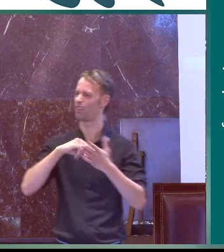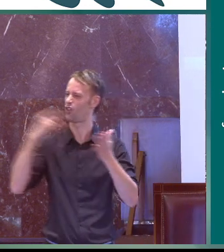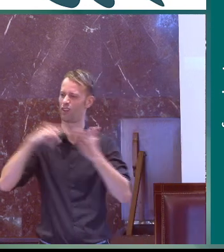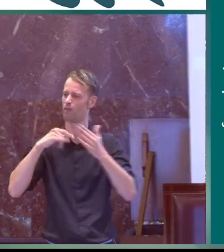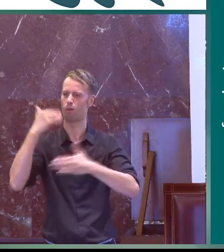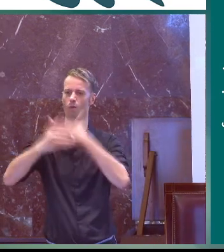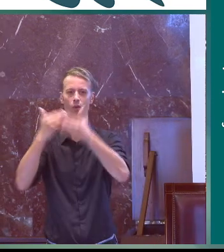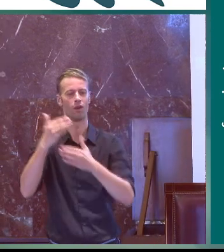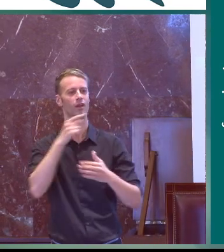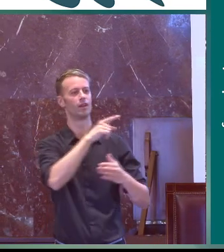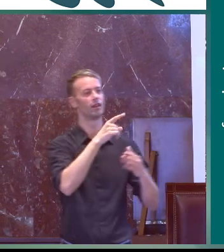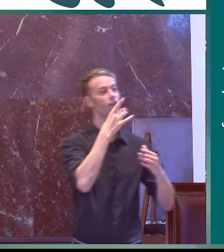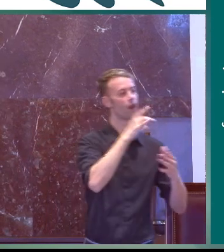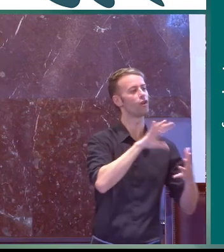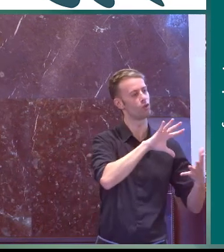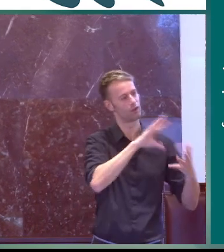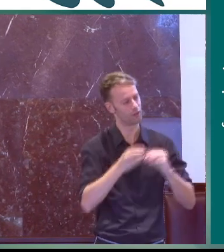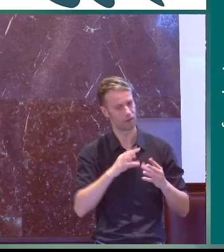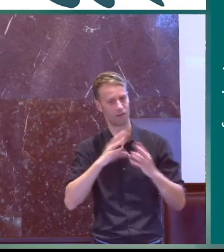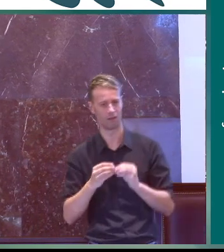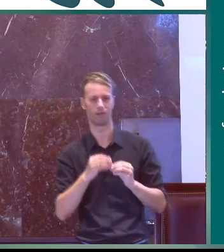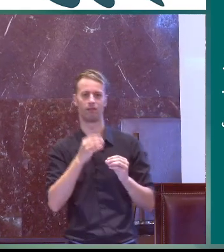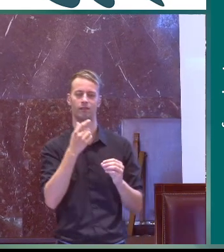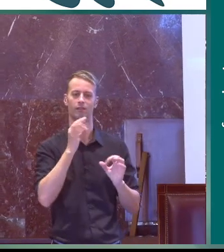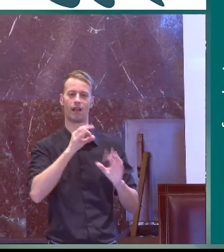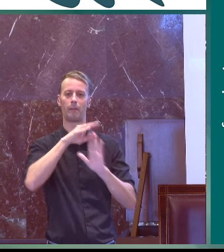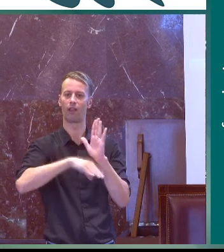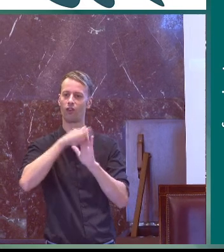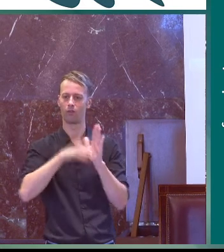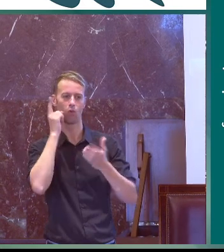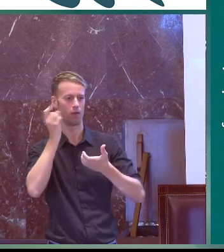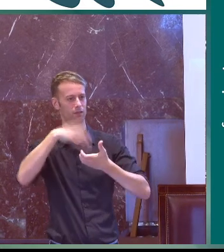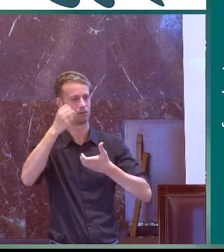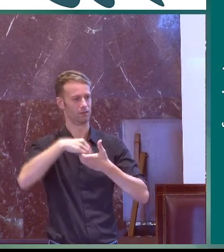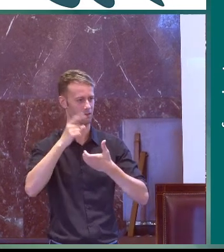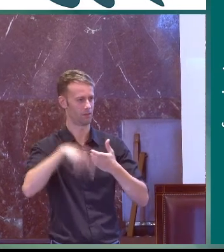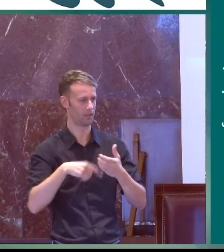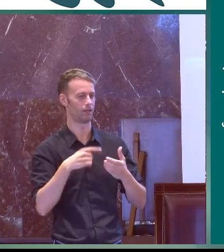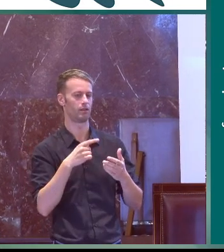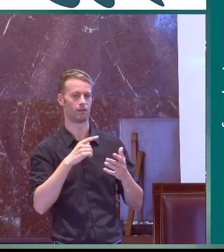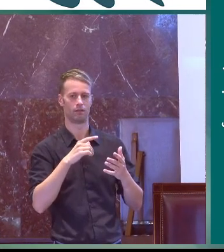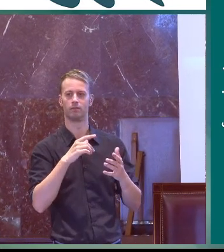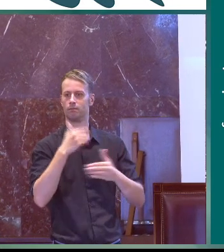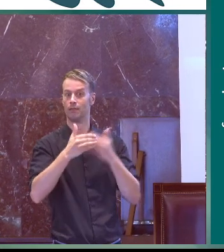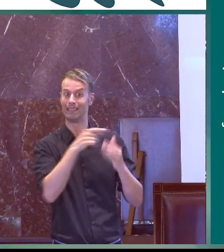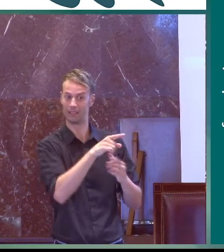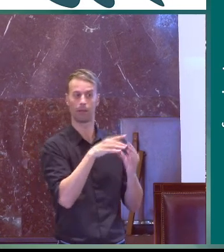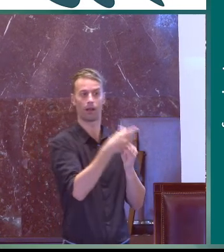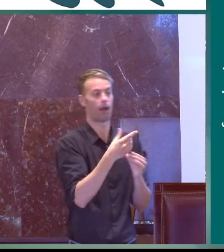en papel pero que ahora con el avance de las nuevas tecnologías lo que hemos hecho ha sido adaptarlos a aplicaciones móviles